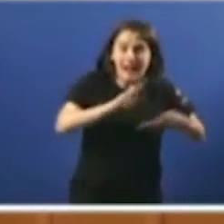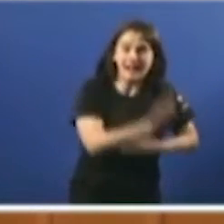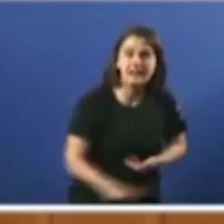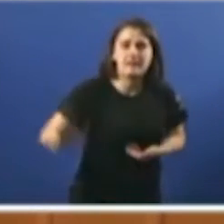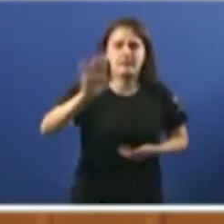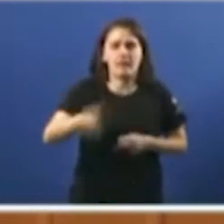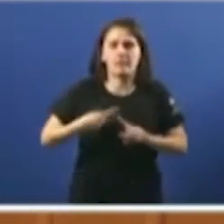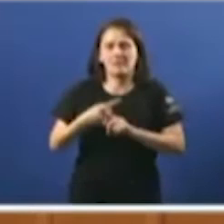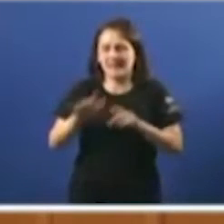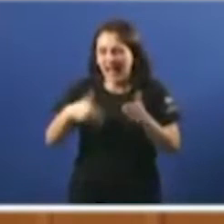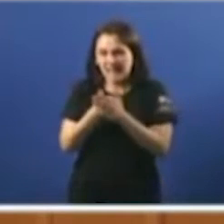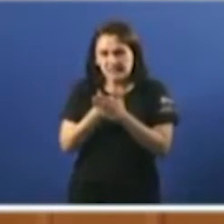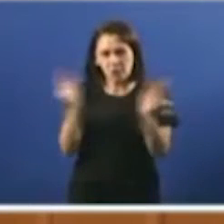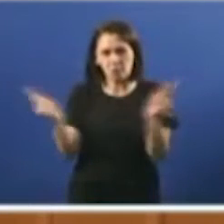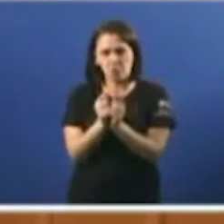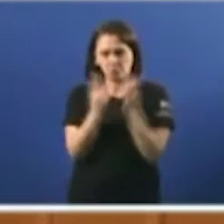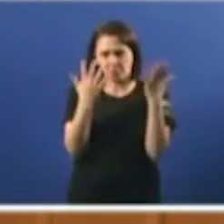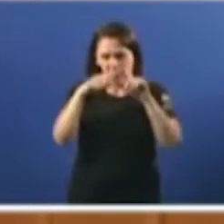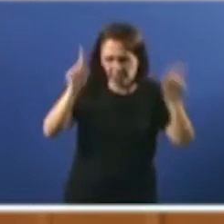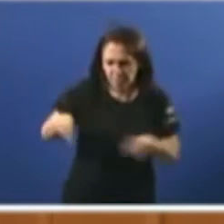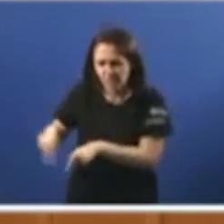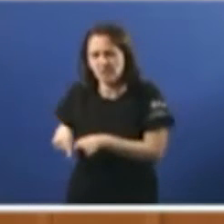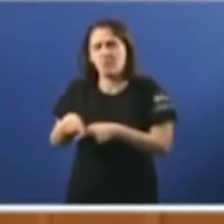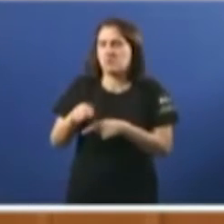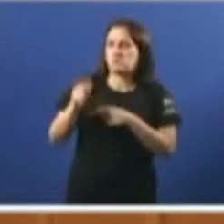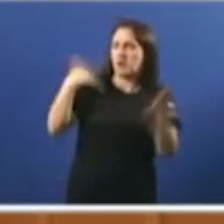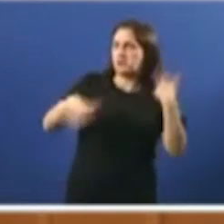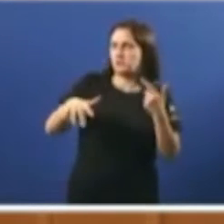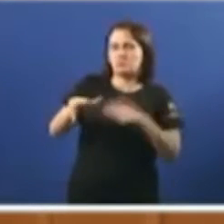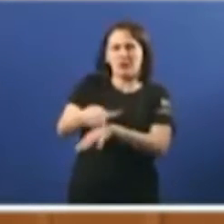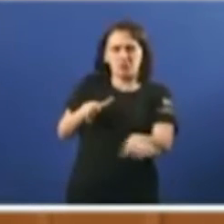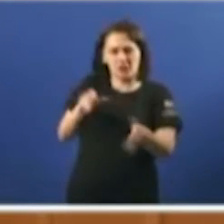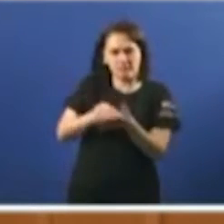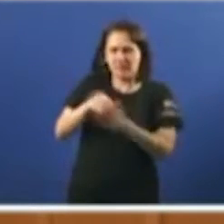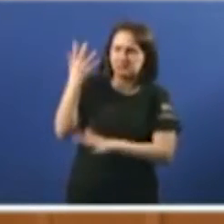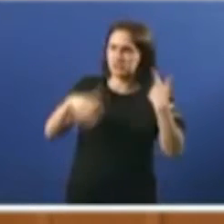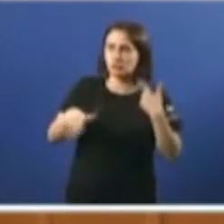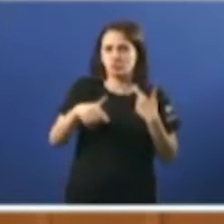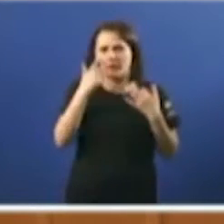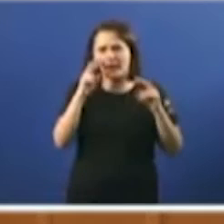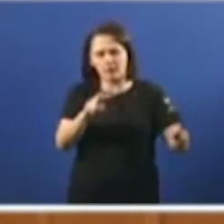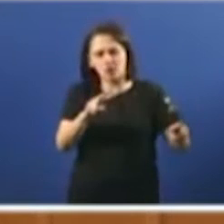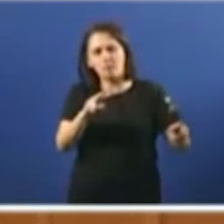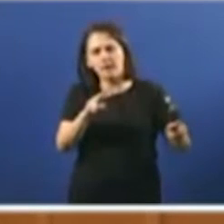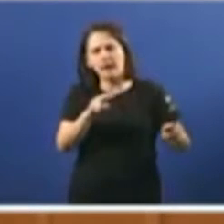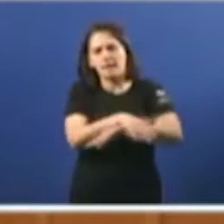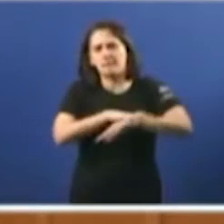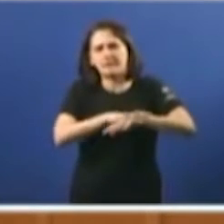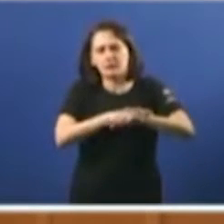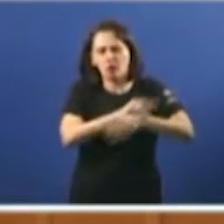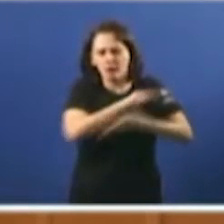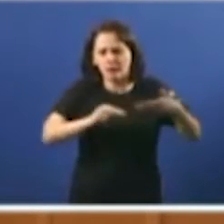despachen apenas despáxinas votando balóns fora na mairán de parte dos casos e obviando que a Administración galega non está actuando